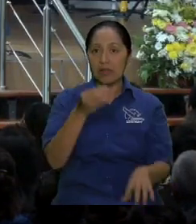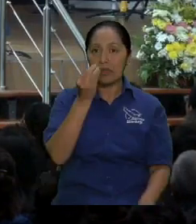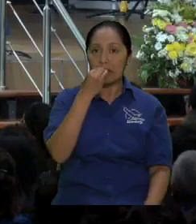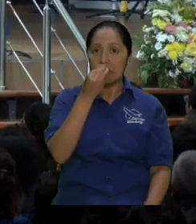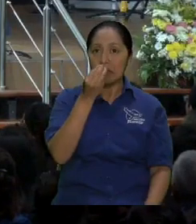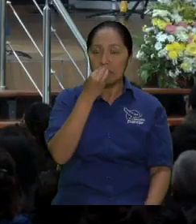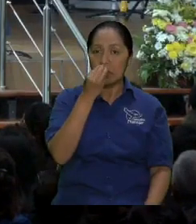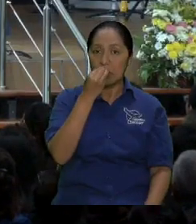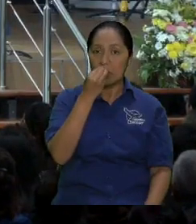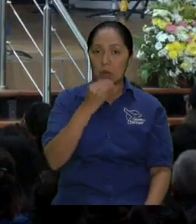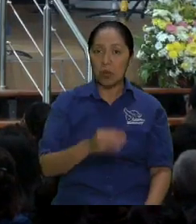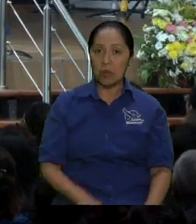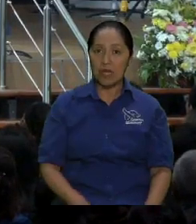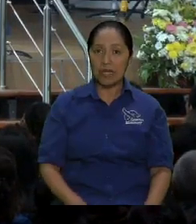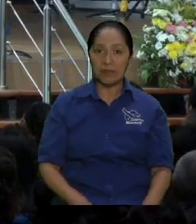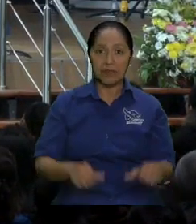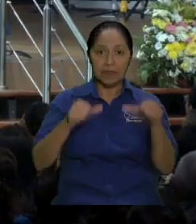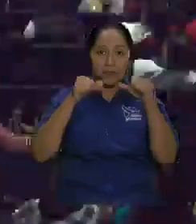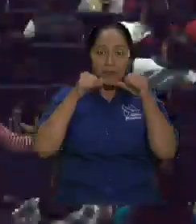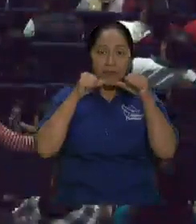¿verdad? Porque son basureros del mar.